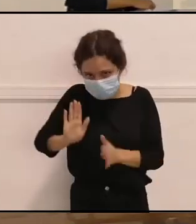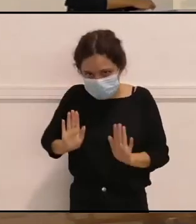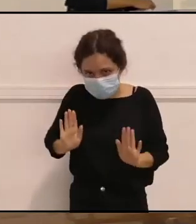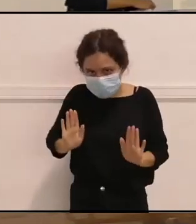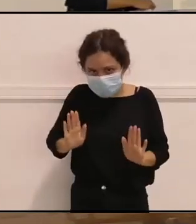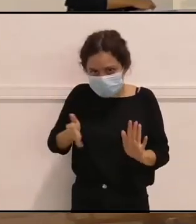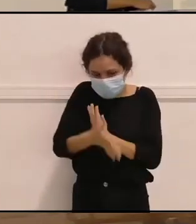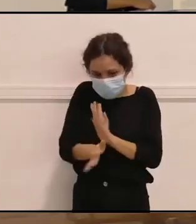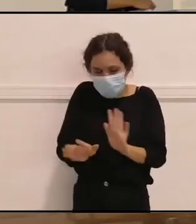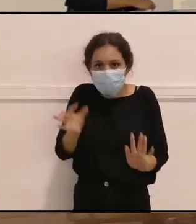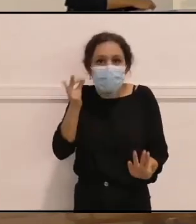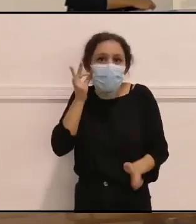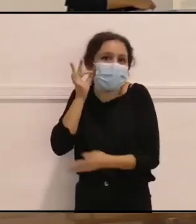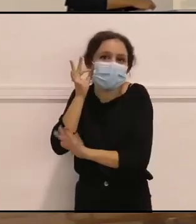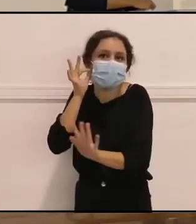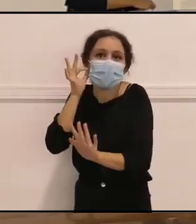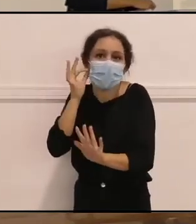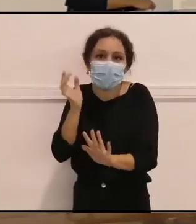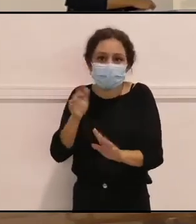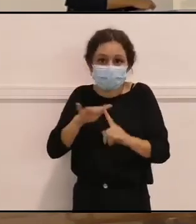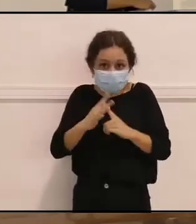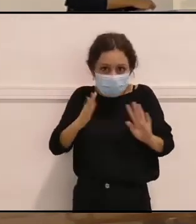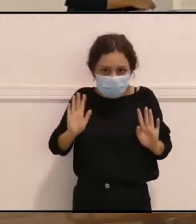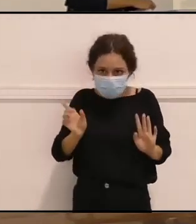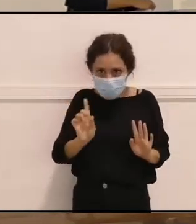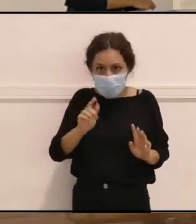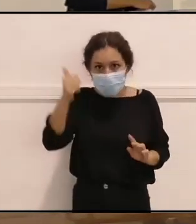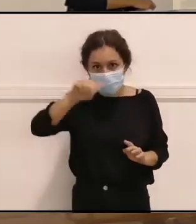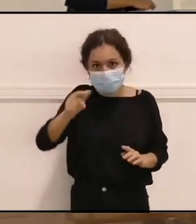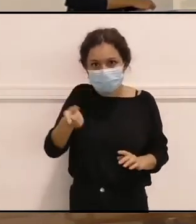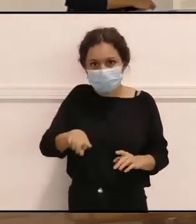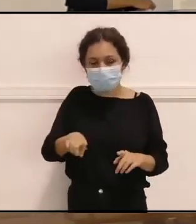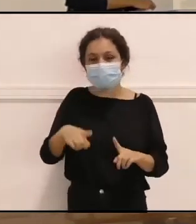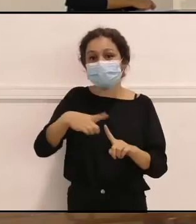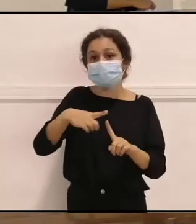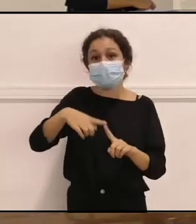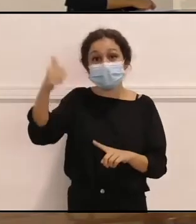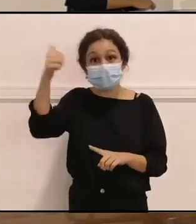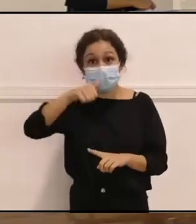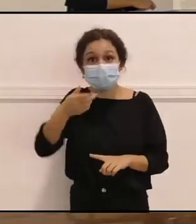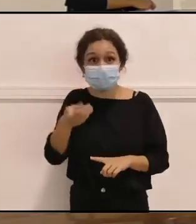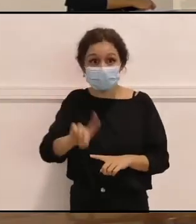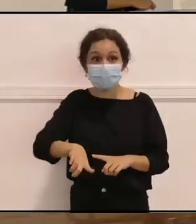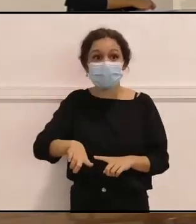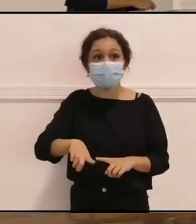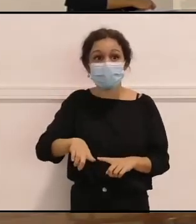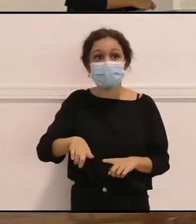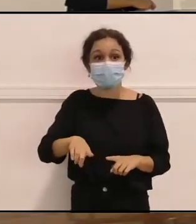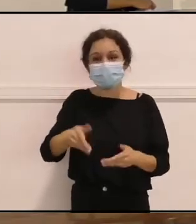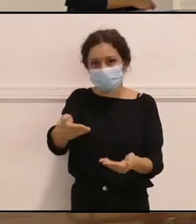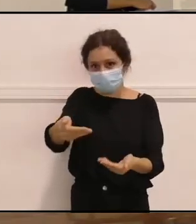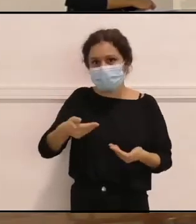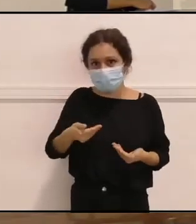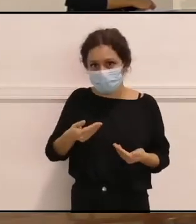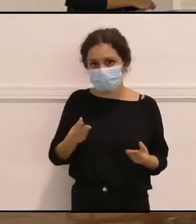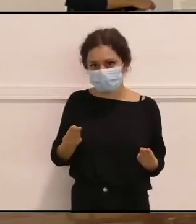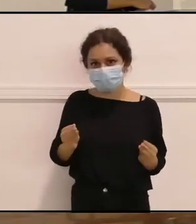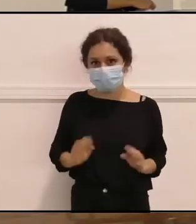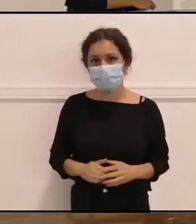O sea, no solo las mujeres, en mi caso, también mis tíos, por ejemplo, me han ayudado un montón.